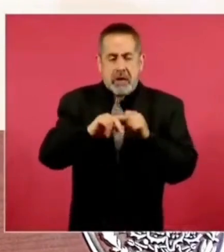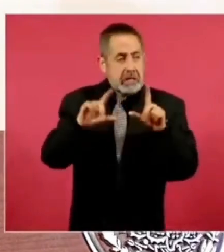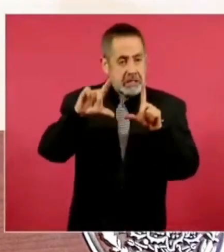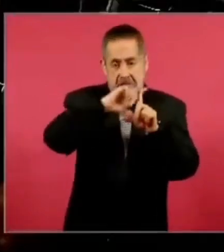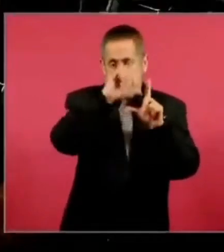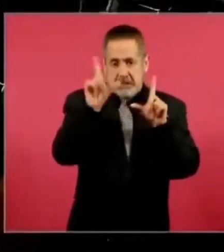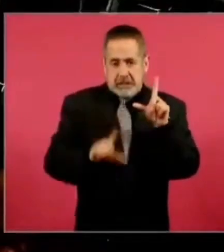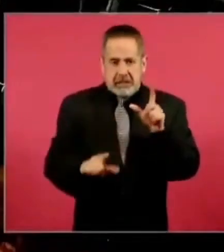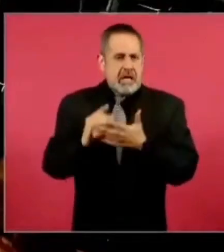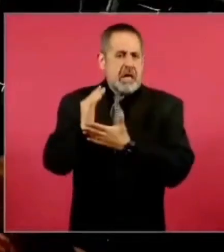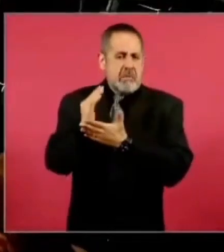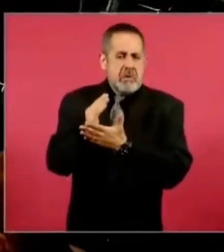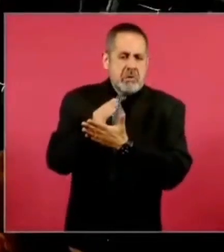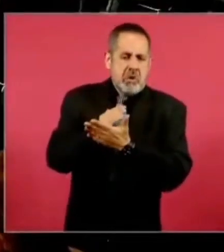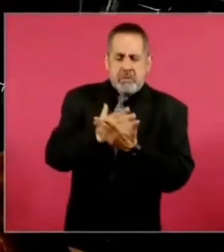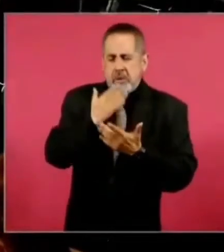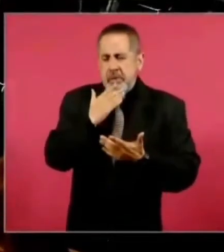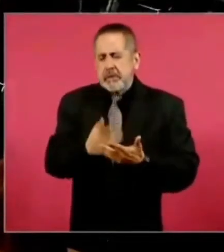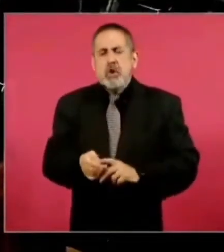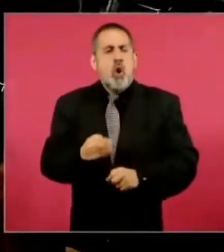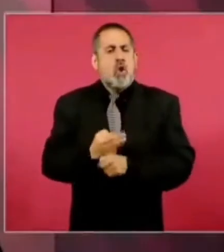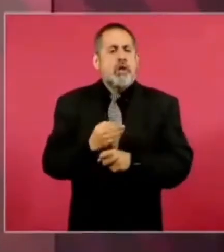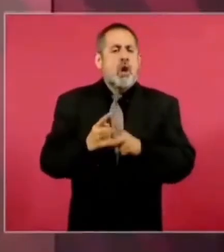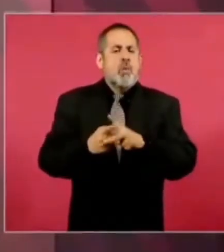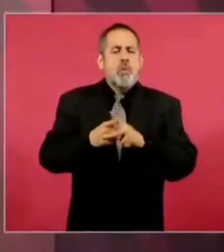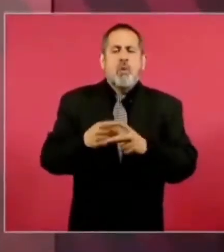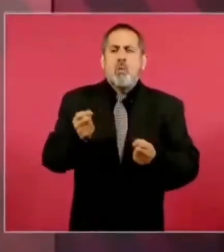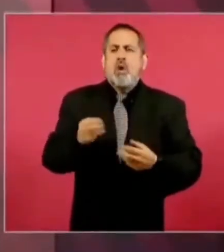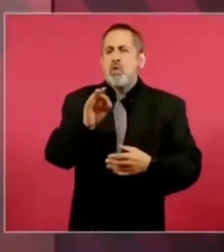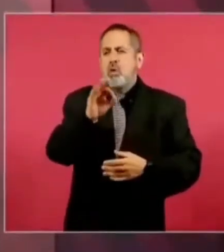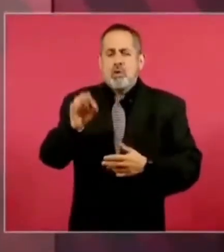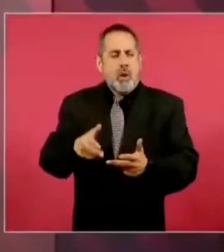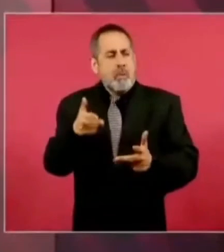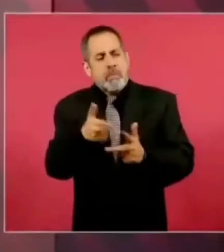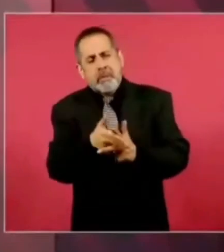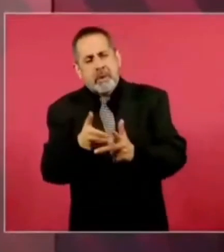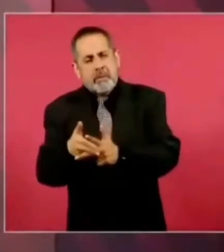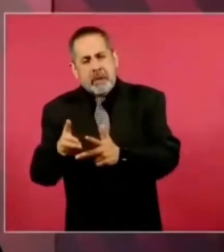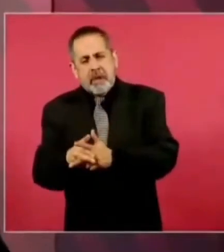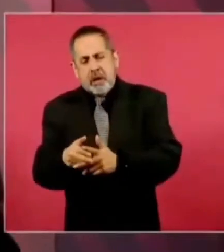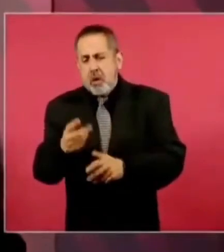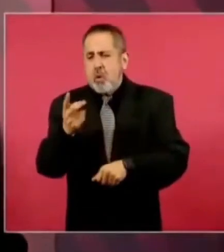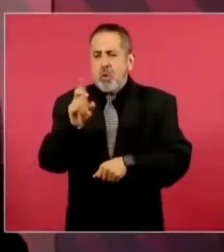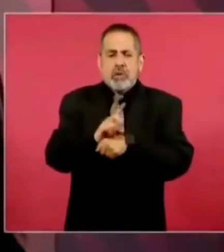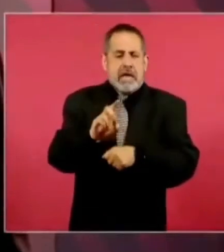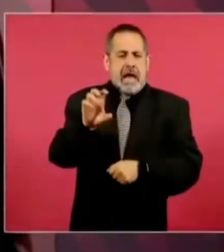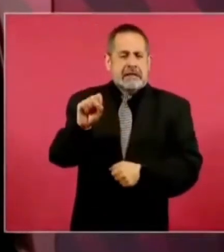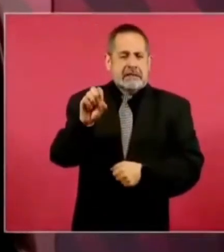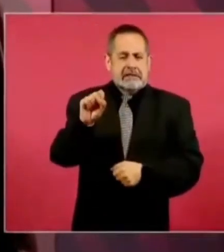tenemos un promedio de homicidios de 60 diarios cuando